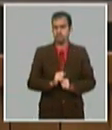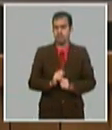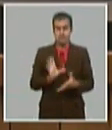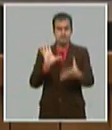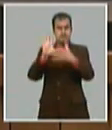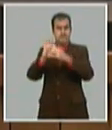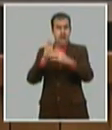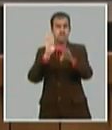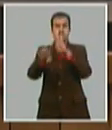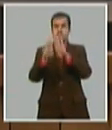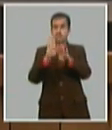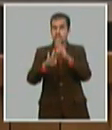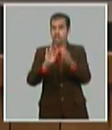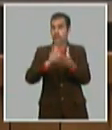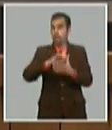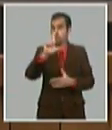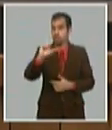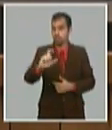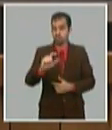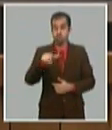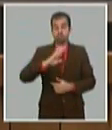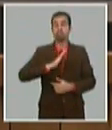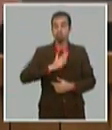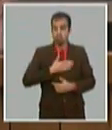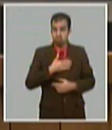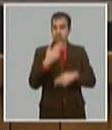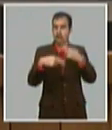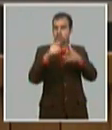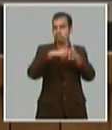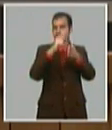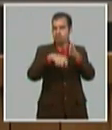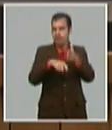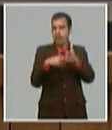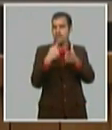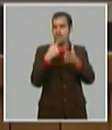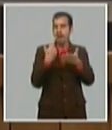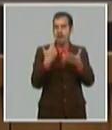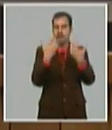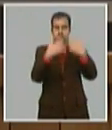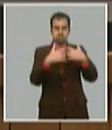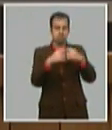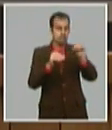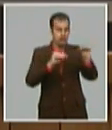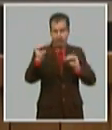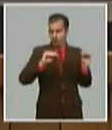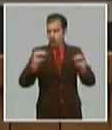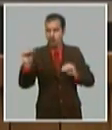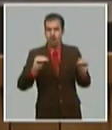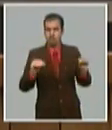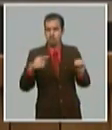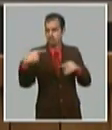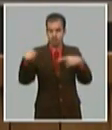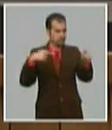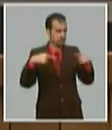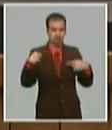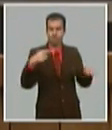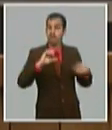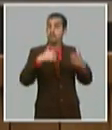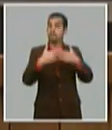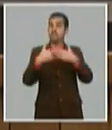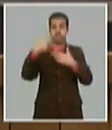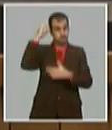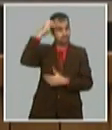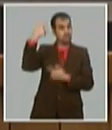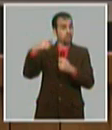y es parte del diseño de la descentralización gradual de los mecanismos de asignación de divisas y de la autonomía de gestión de la empresa estatal